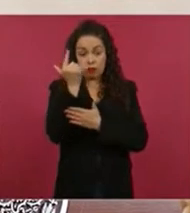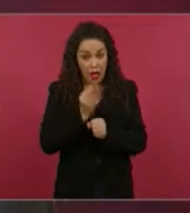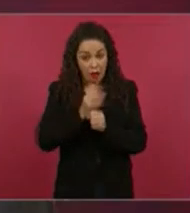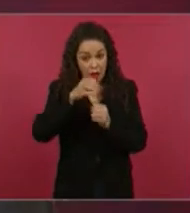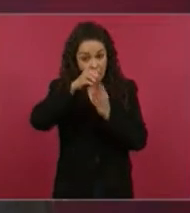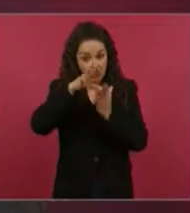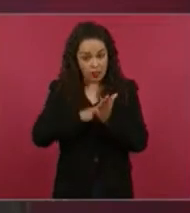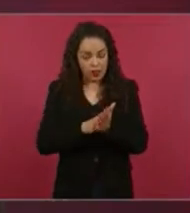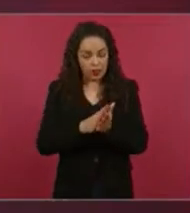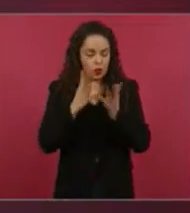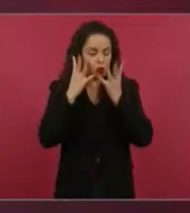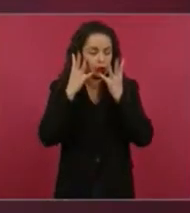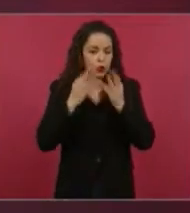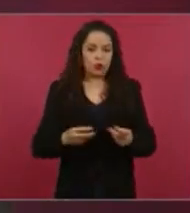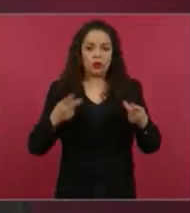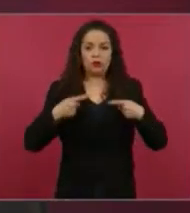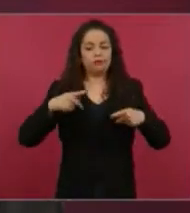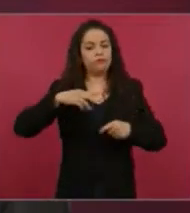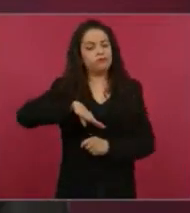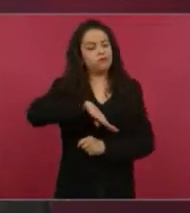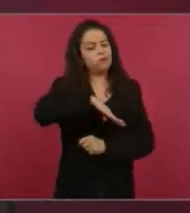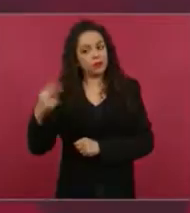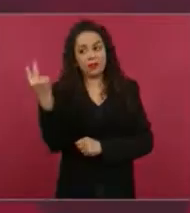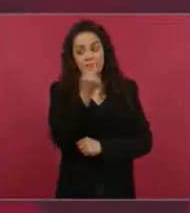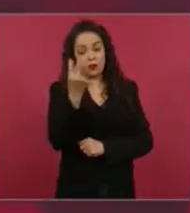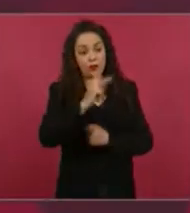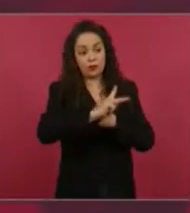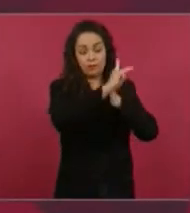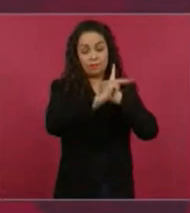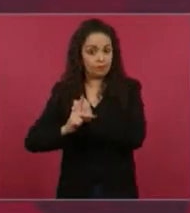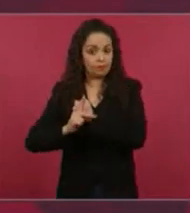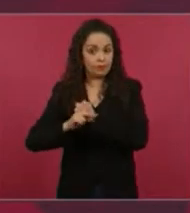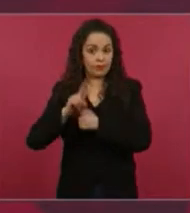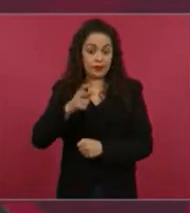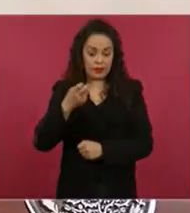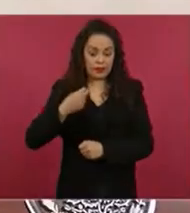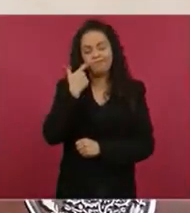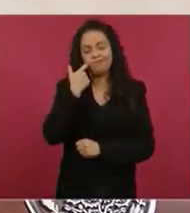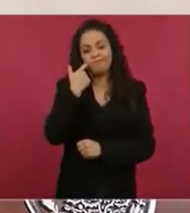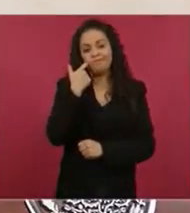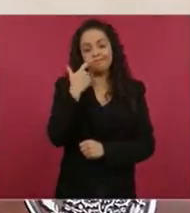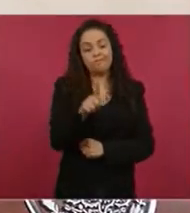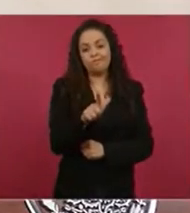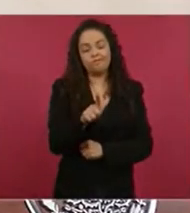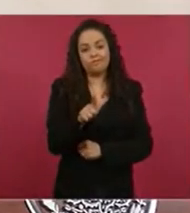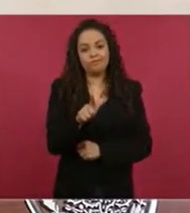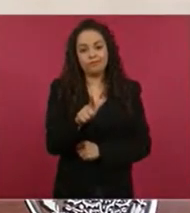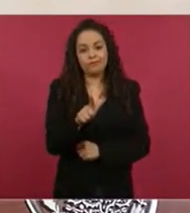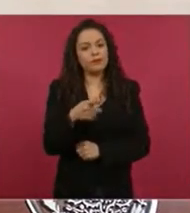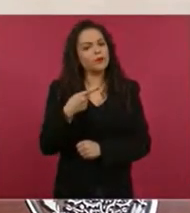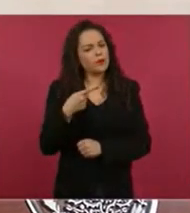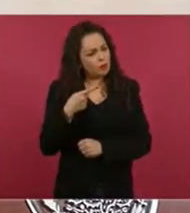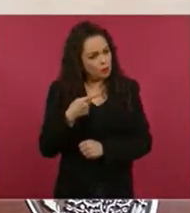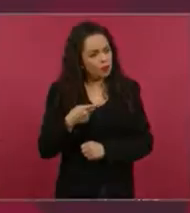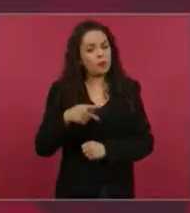muertos tanto de Israel como de Palestina y no queremos eso. Entonces, vamos a seguir